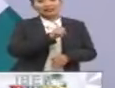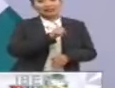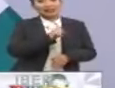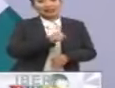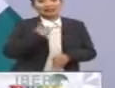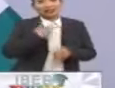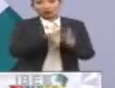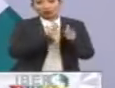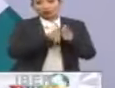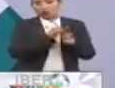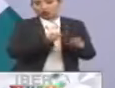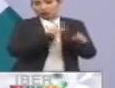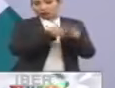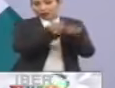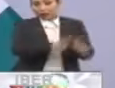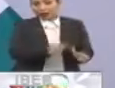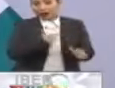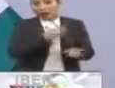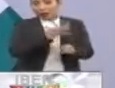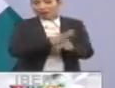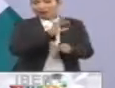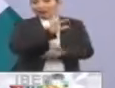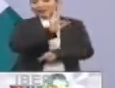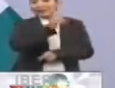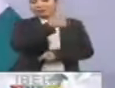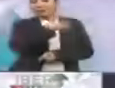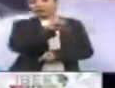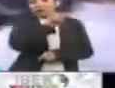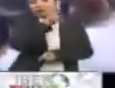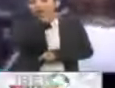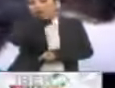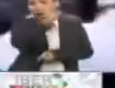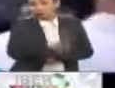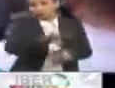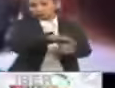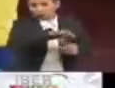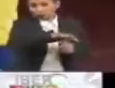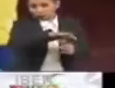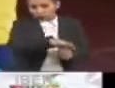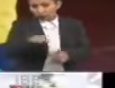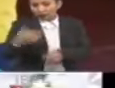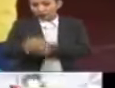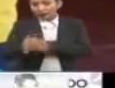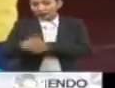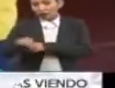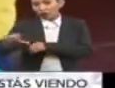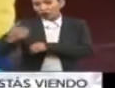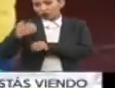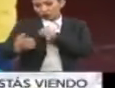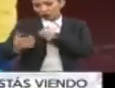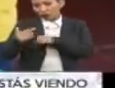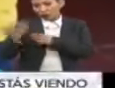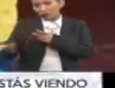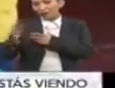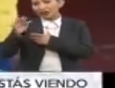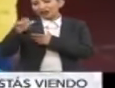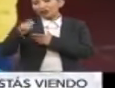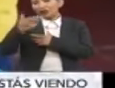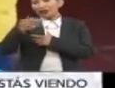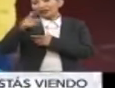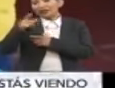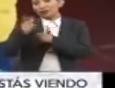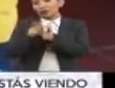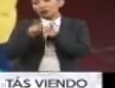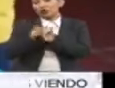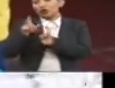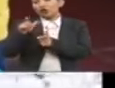del Partido Social Liberal obtuvo el 46.03% de los votos, mientras que su principal rival, Fernando Haddad, del